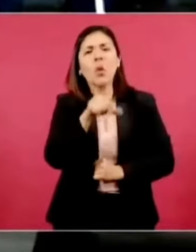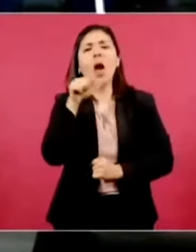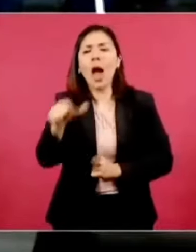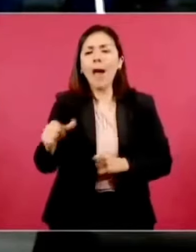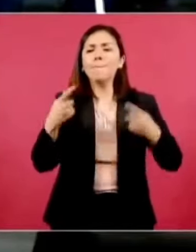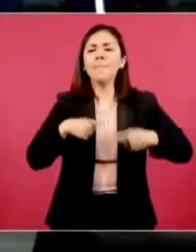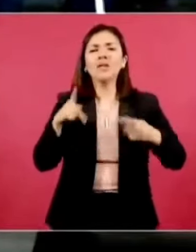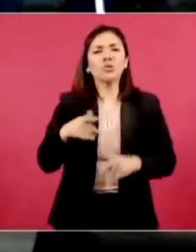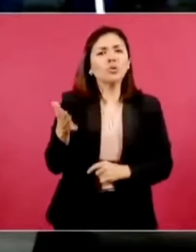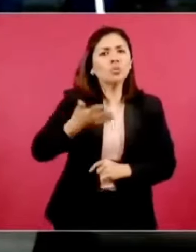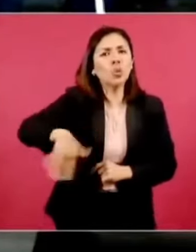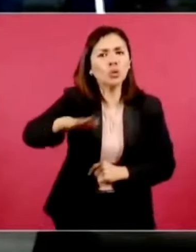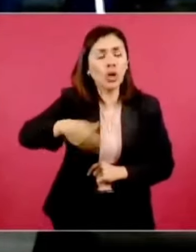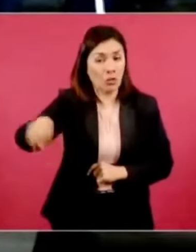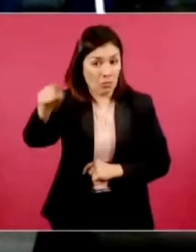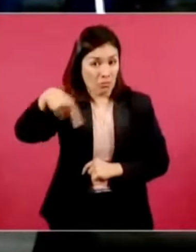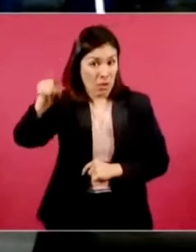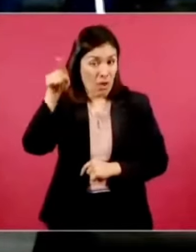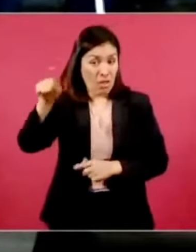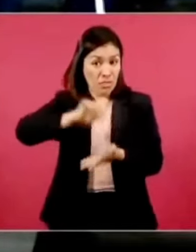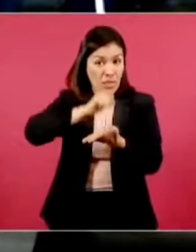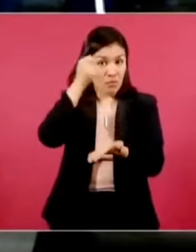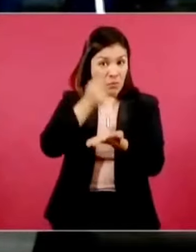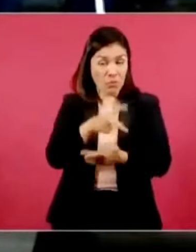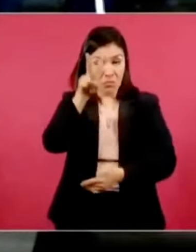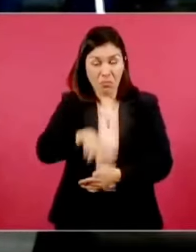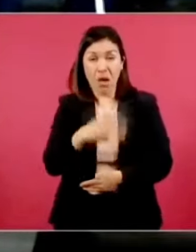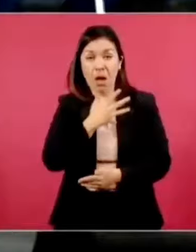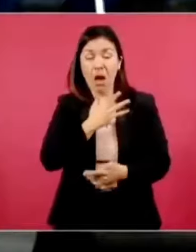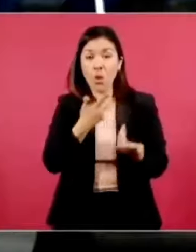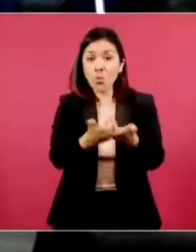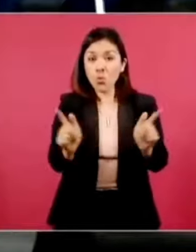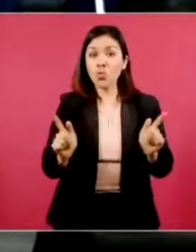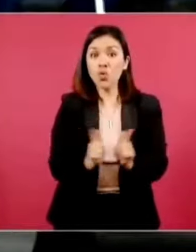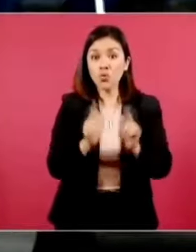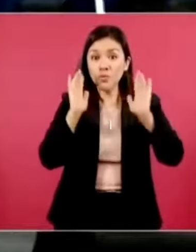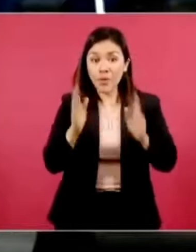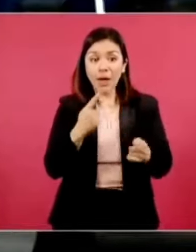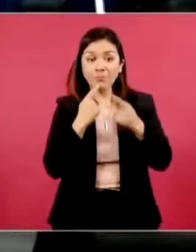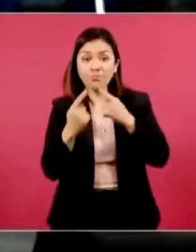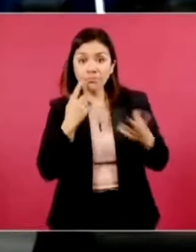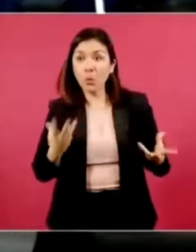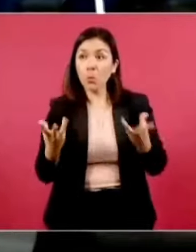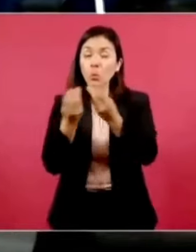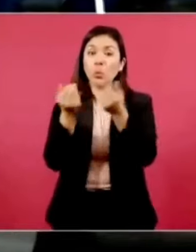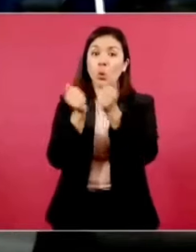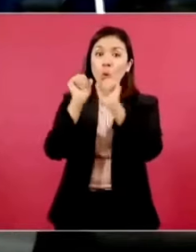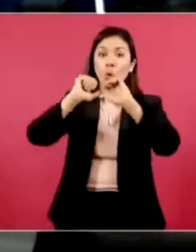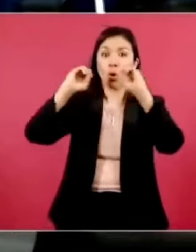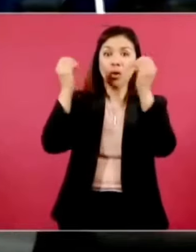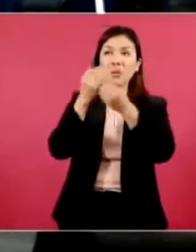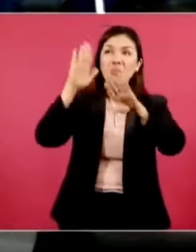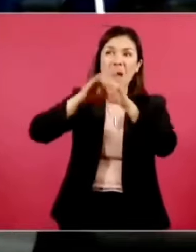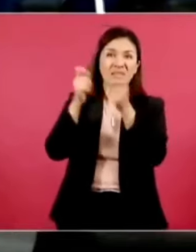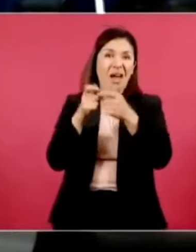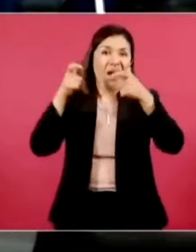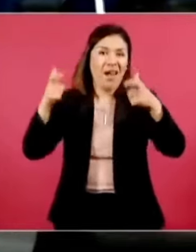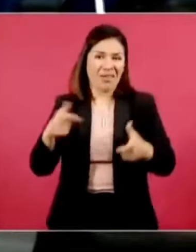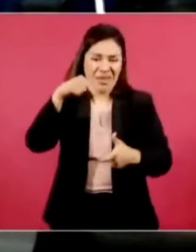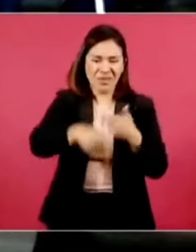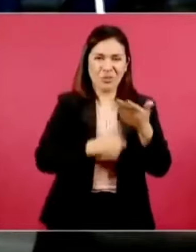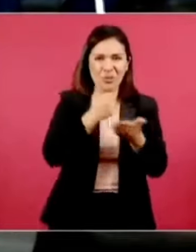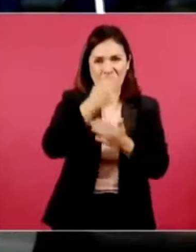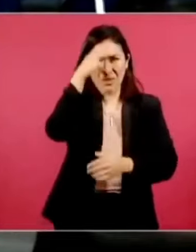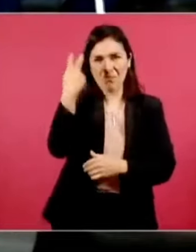no están organizadas. O sea, en Tamaulipas muy pocos están dentro de estas organizaciones más grandes que están en la Ciudad de México